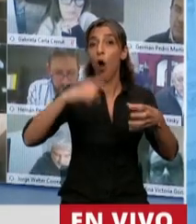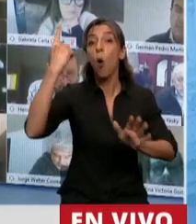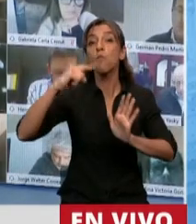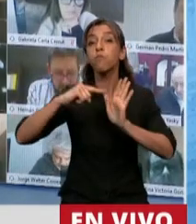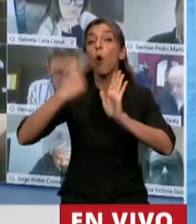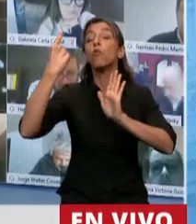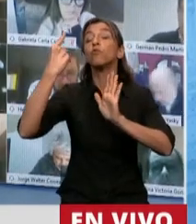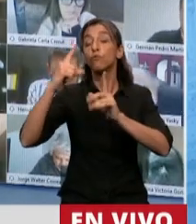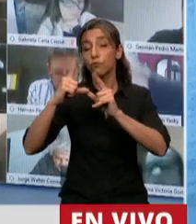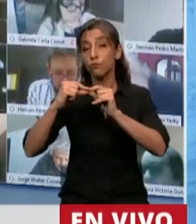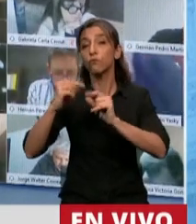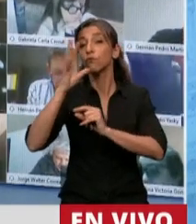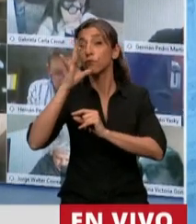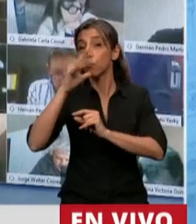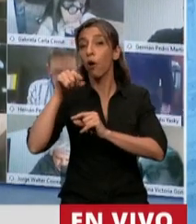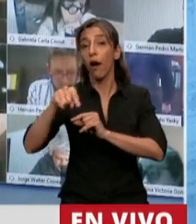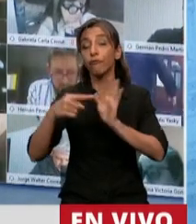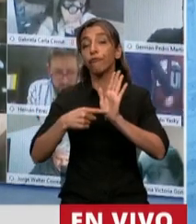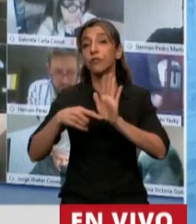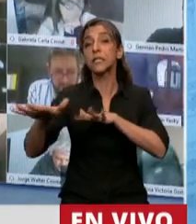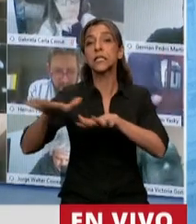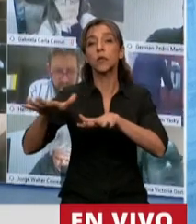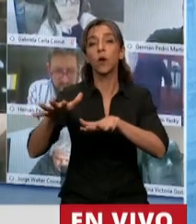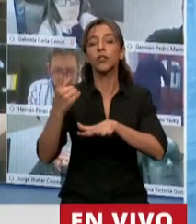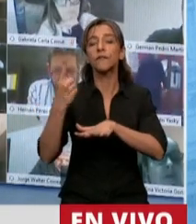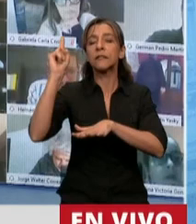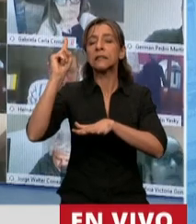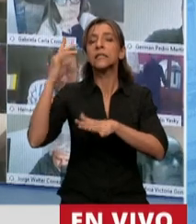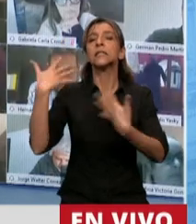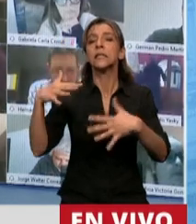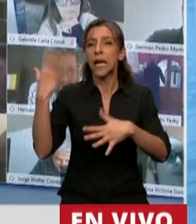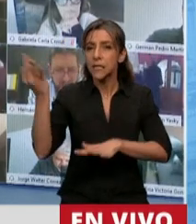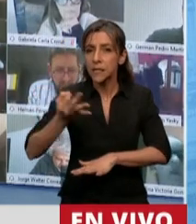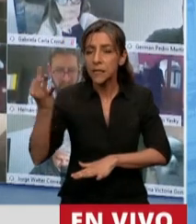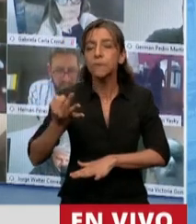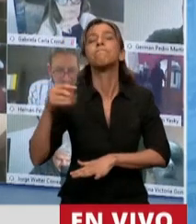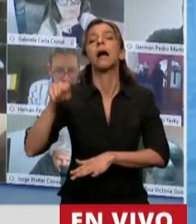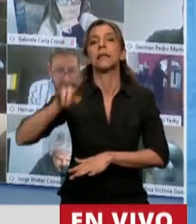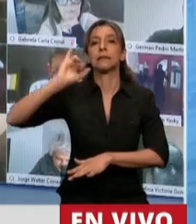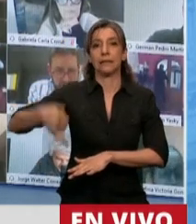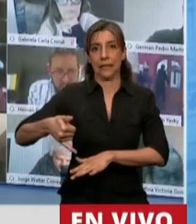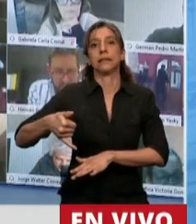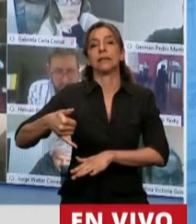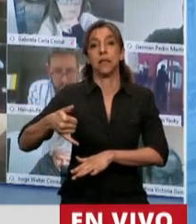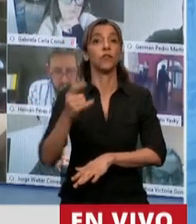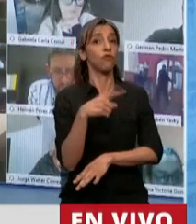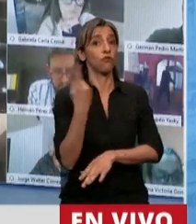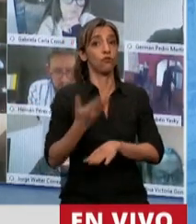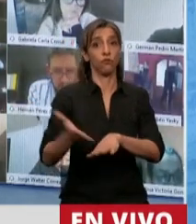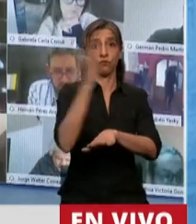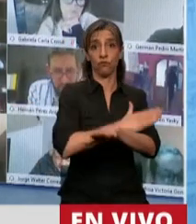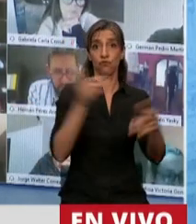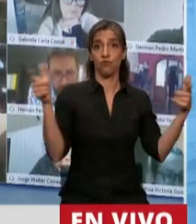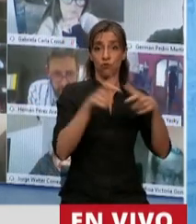mayor del artículo 14. Entendimos todos en la Comisión de Modernización y en la Comisión de